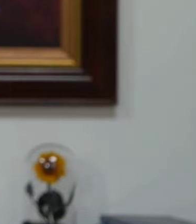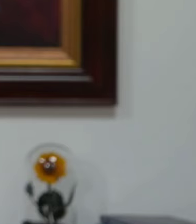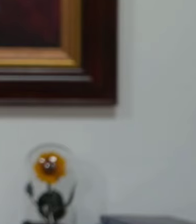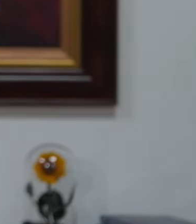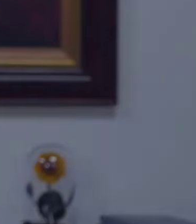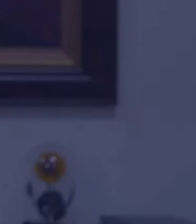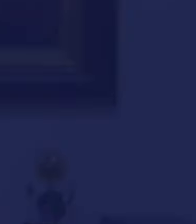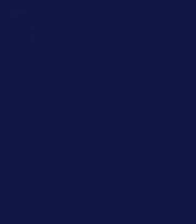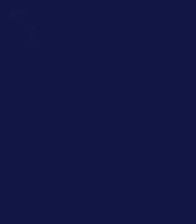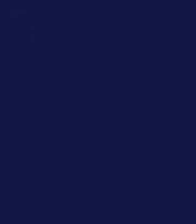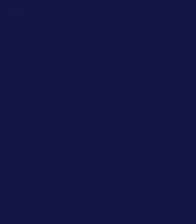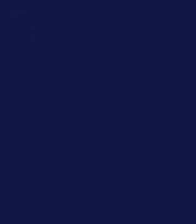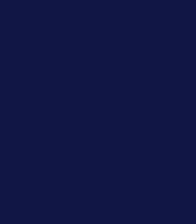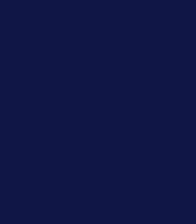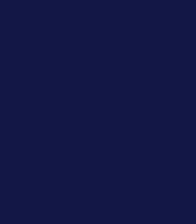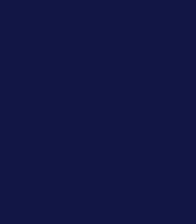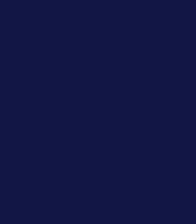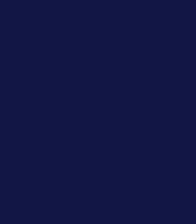país.